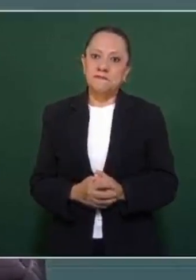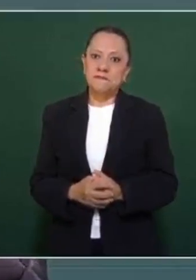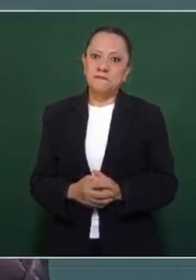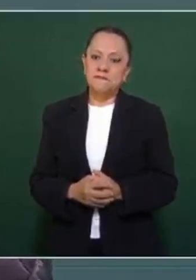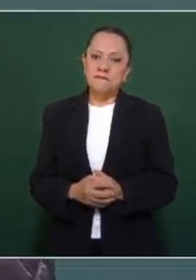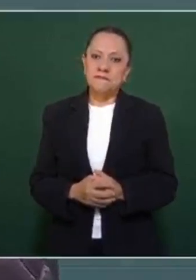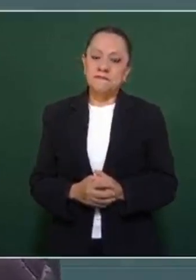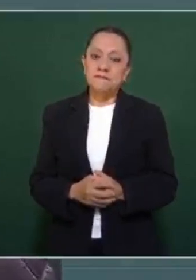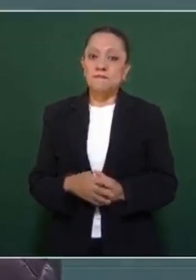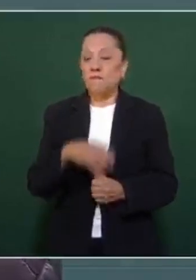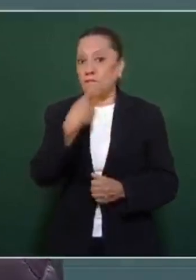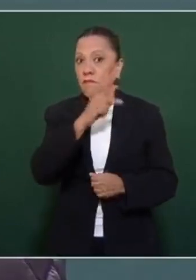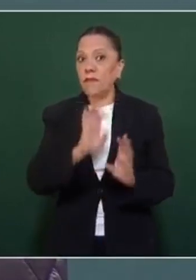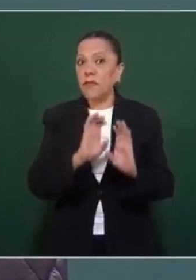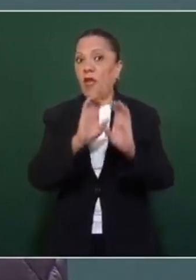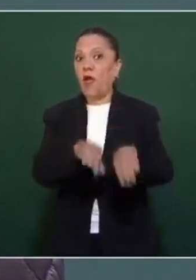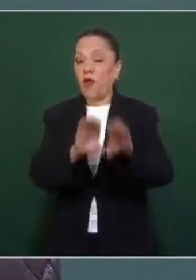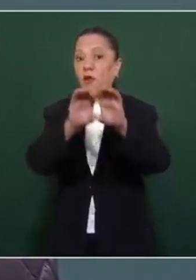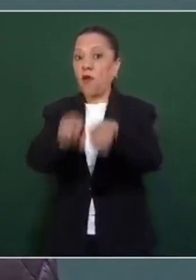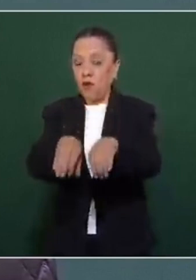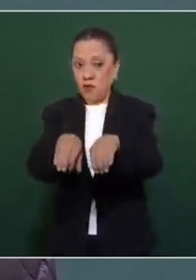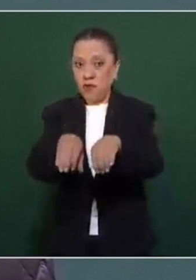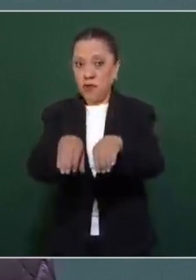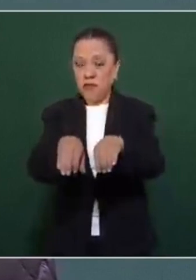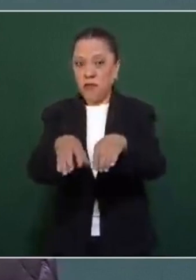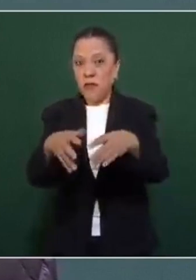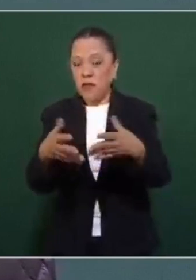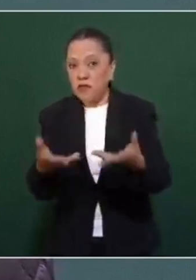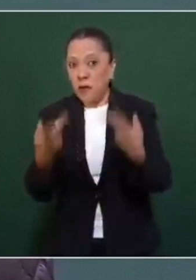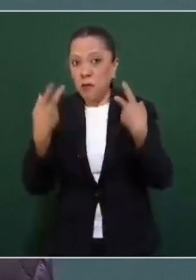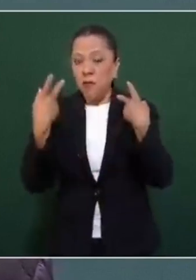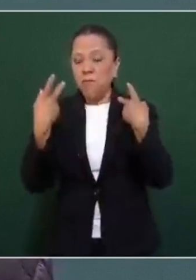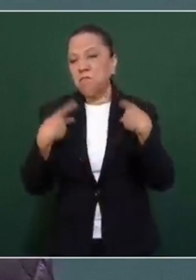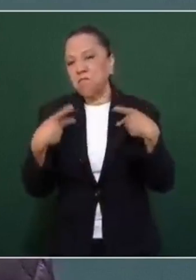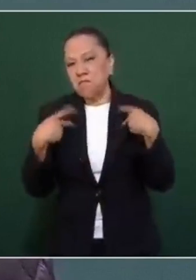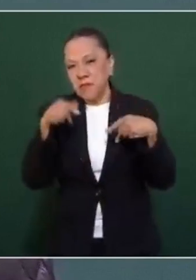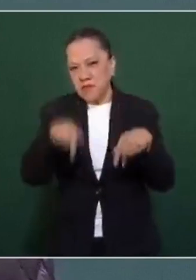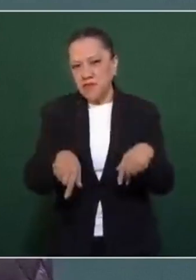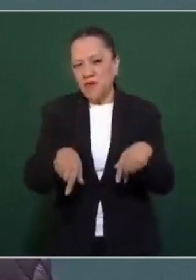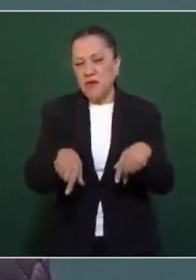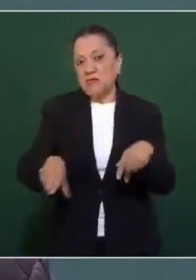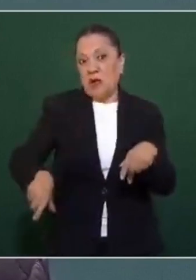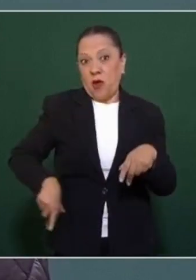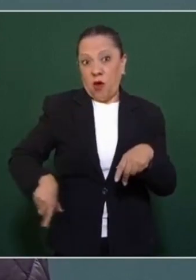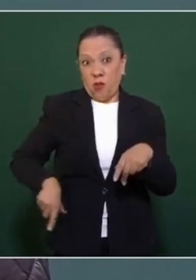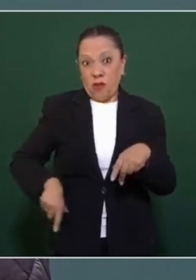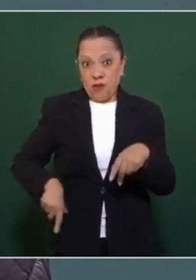contrataron a funcionarios públicos.